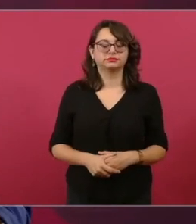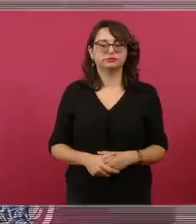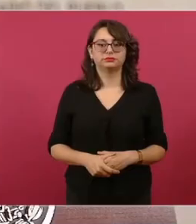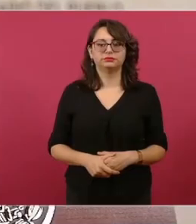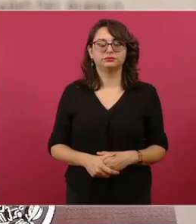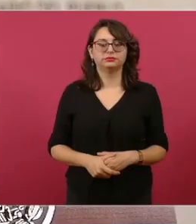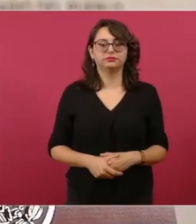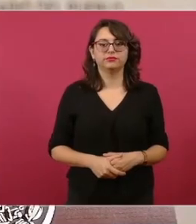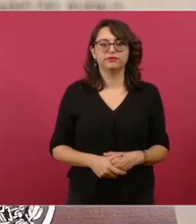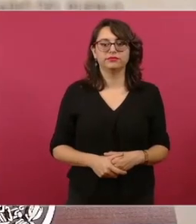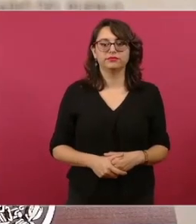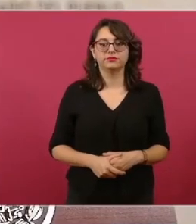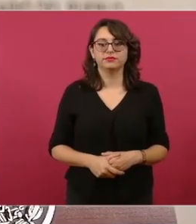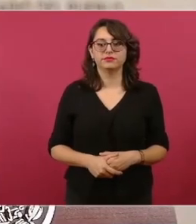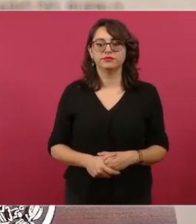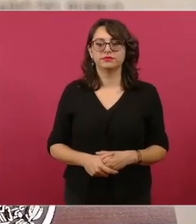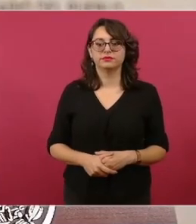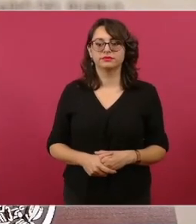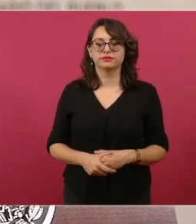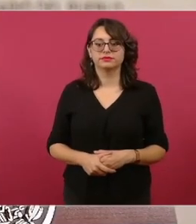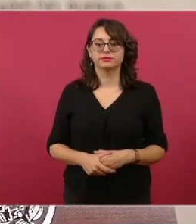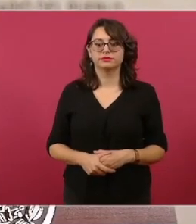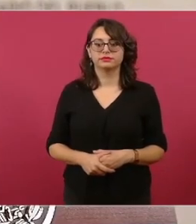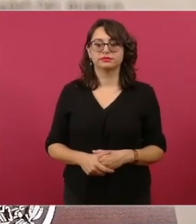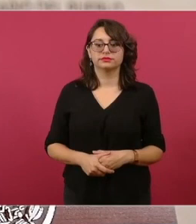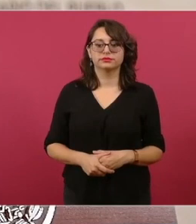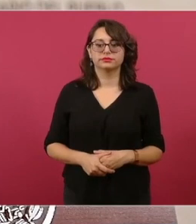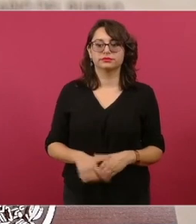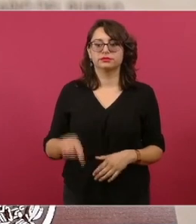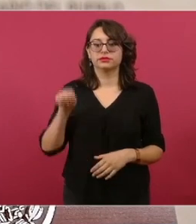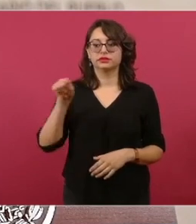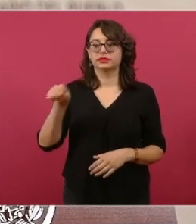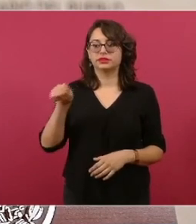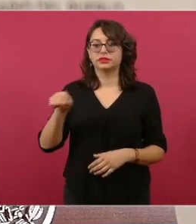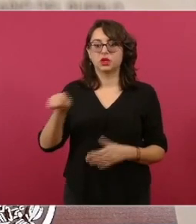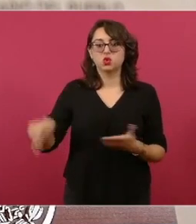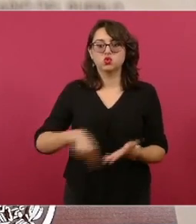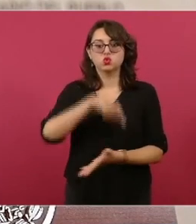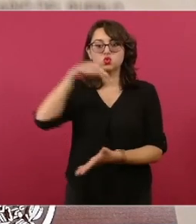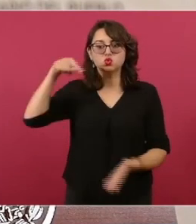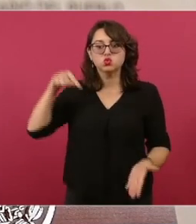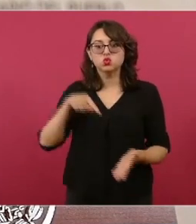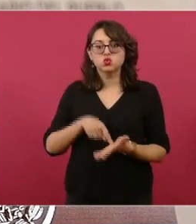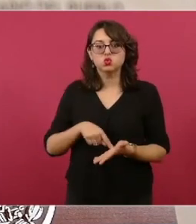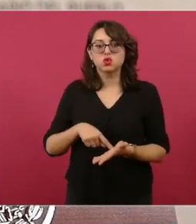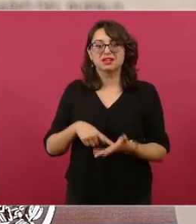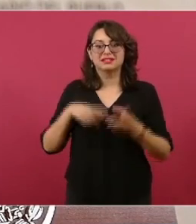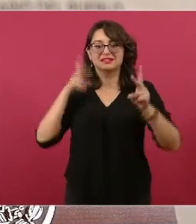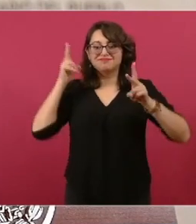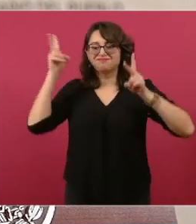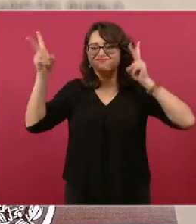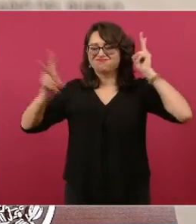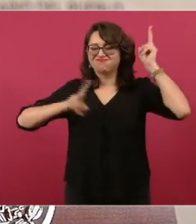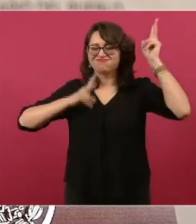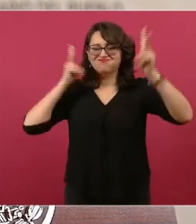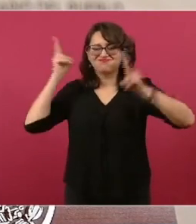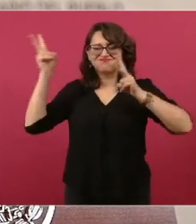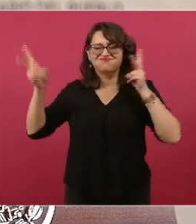el sitio turístico, el destino turístico más visitado